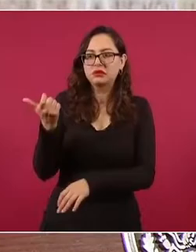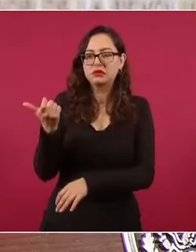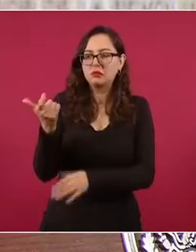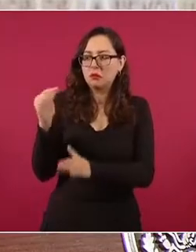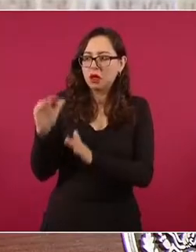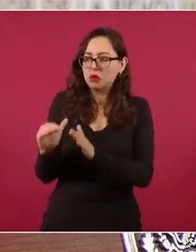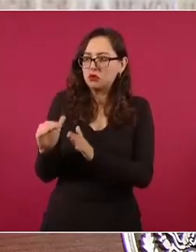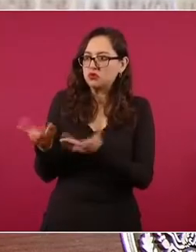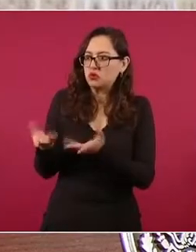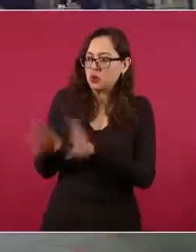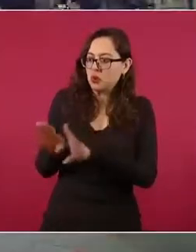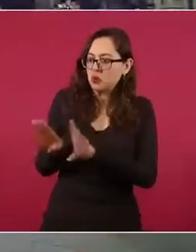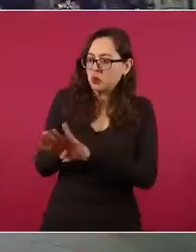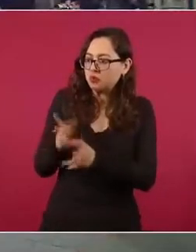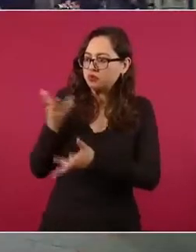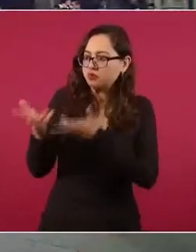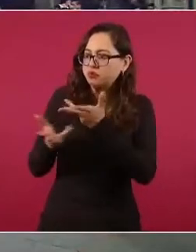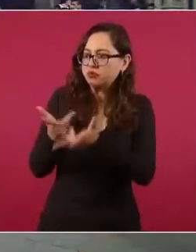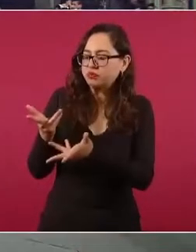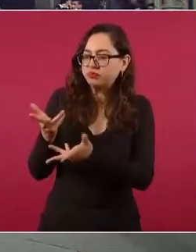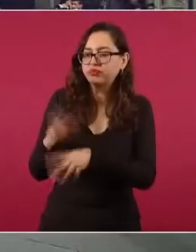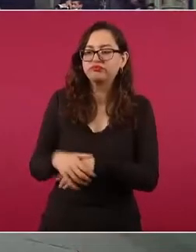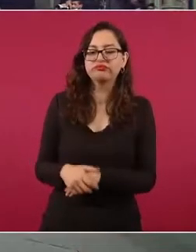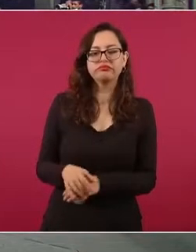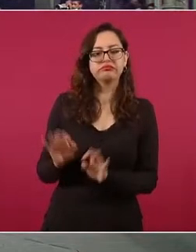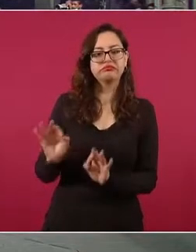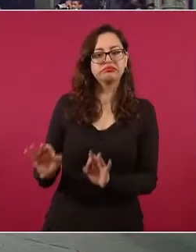Creo que hay voto electrónico.